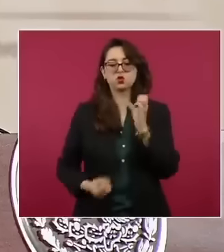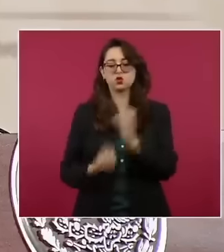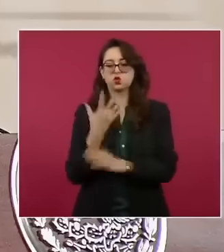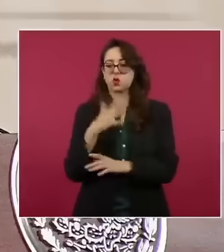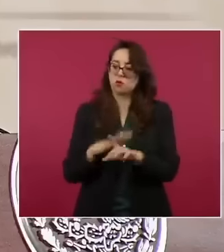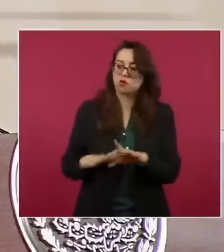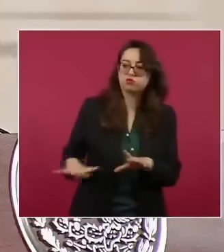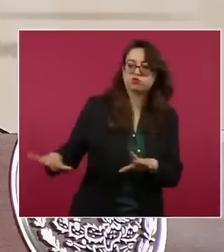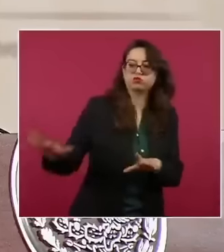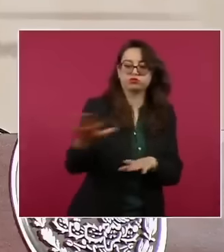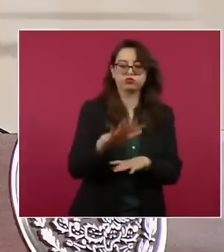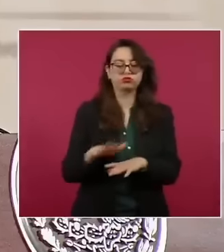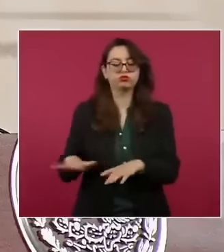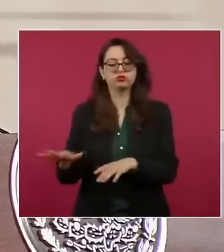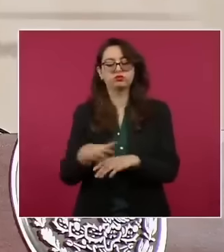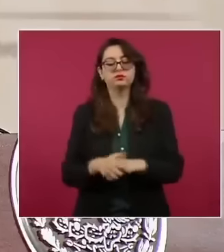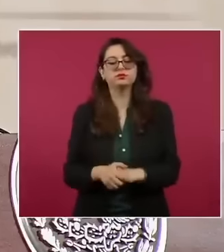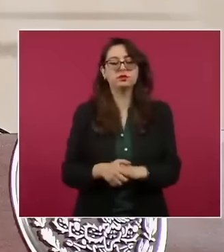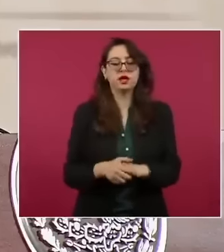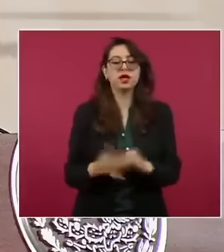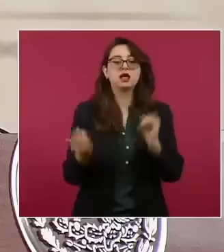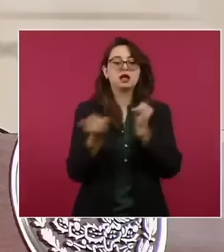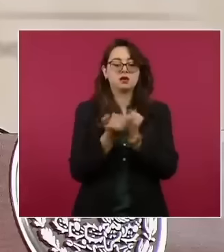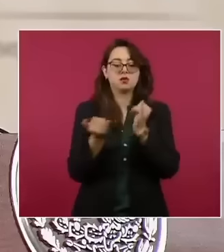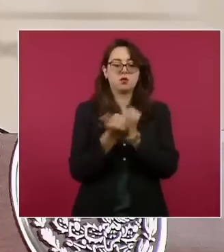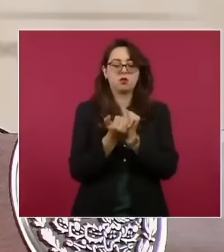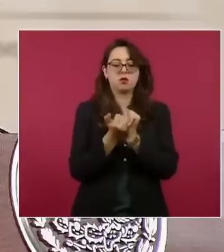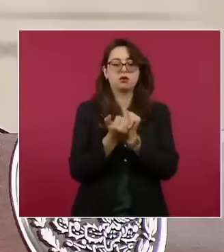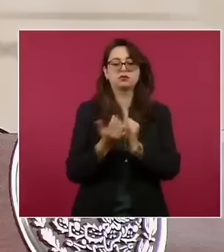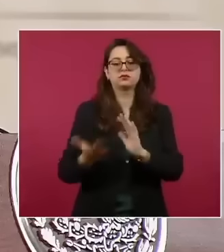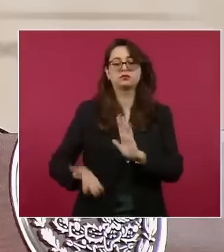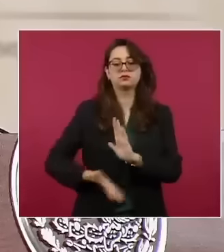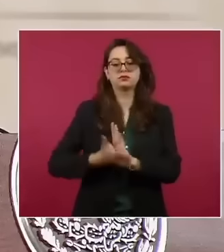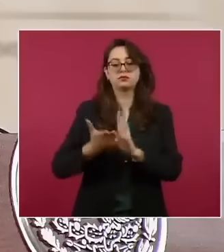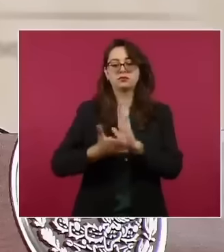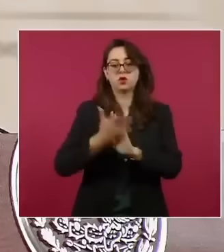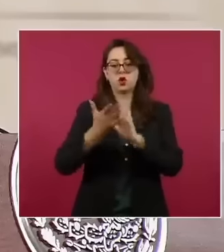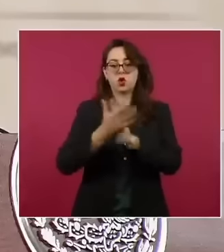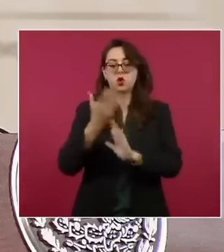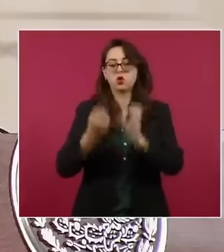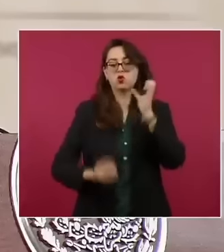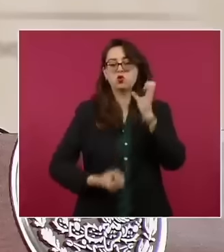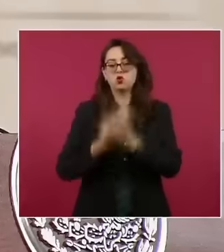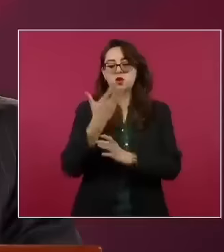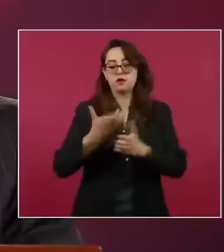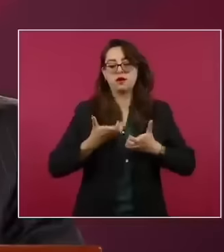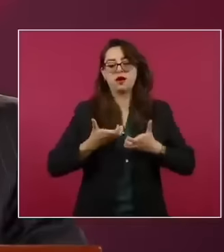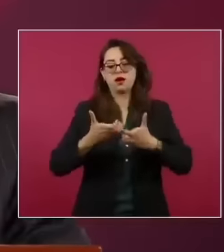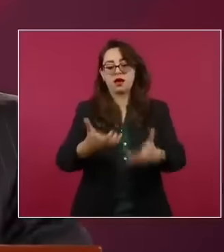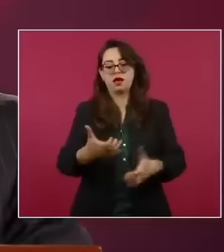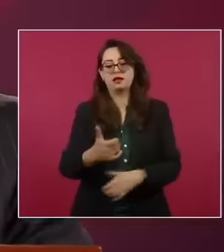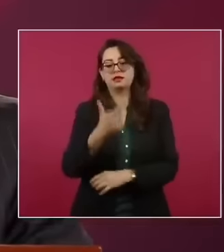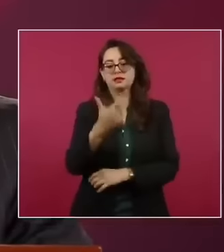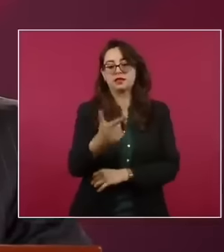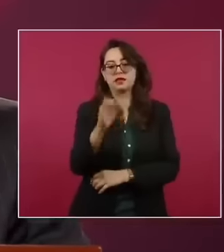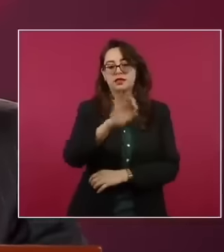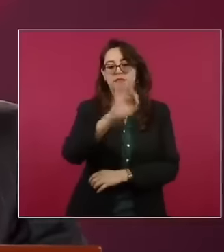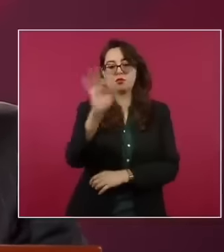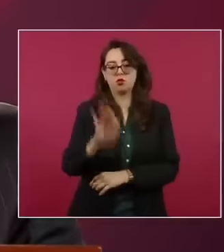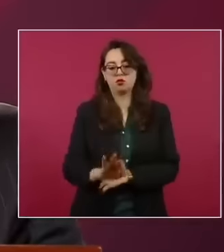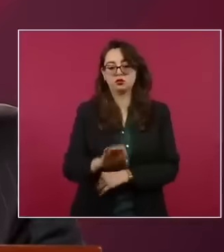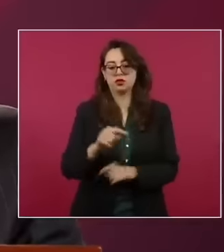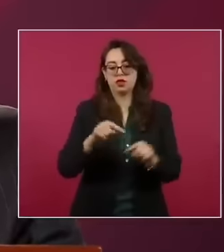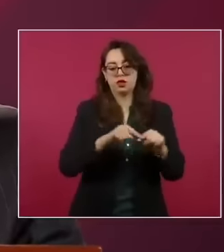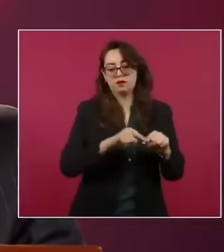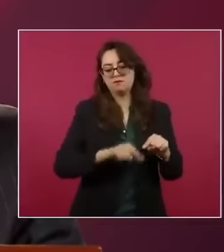Por último, está con un avance de 7 por ciento la construcción de una nueva vialidad que conectará el boulevard Colosio con